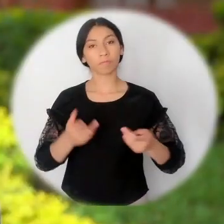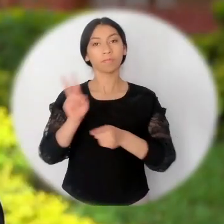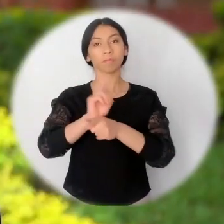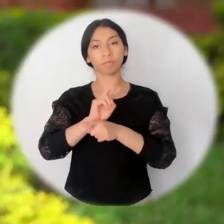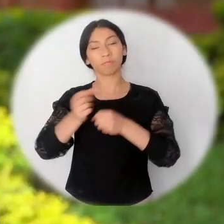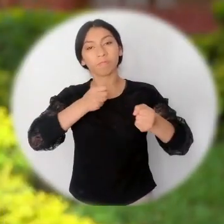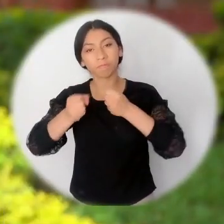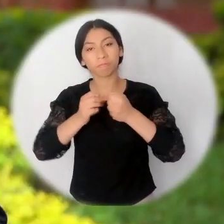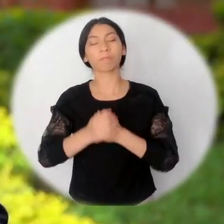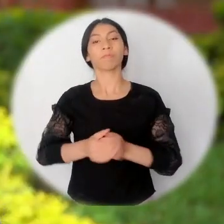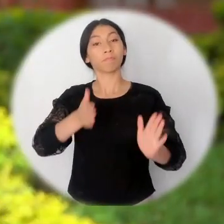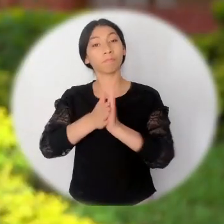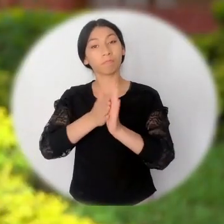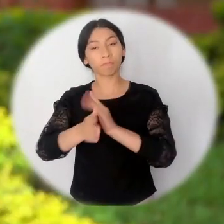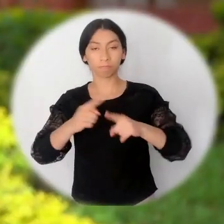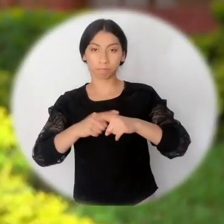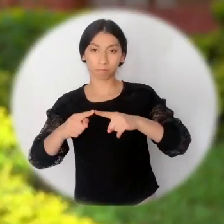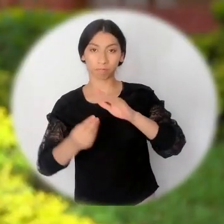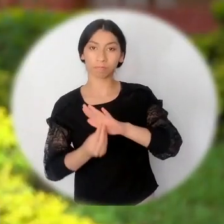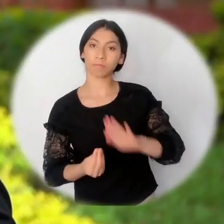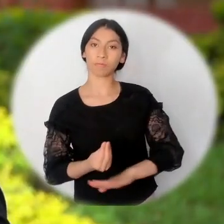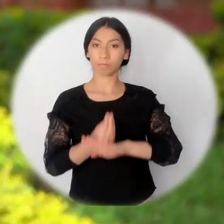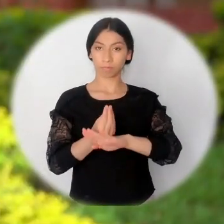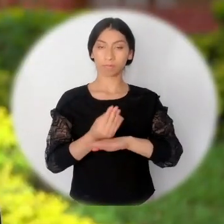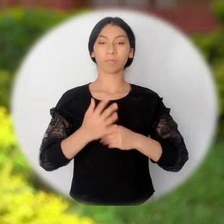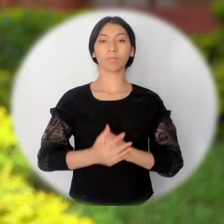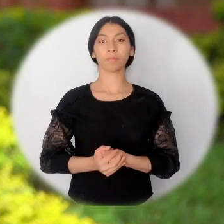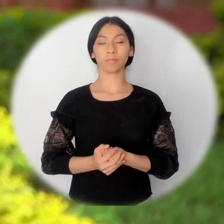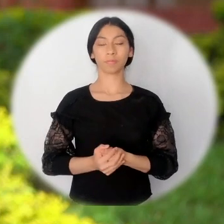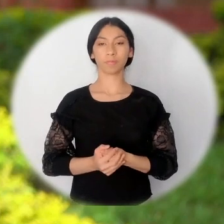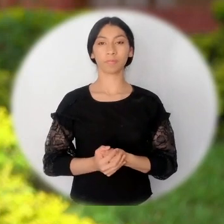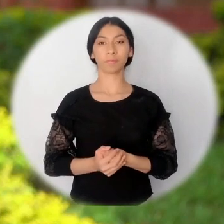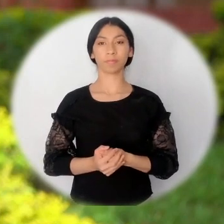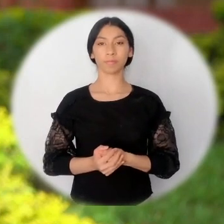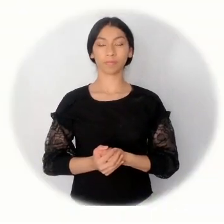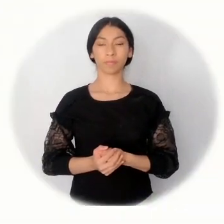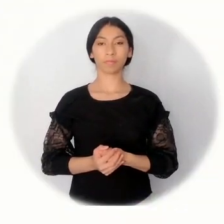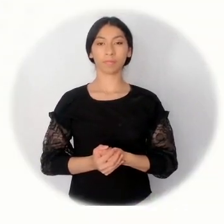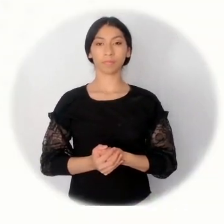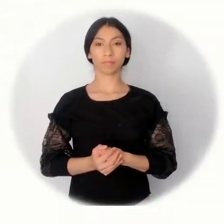Bienvenidos a UV Noticias, el informativo semanal de la Unidad para la Atención y Reparación Integral a las Víctimas.